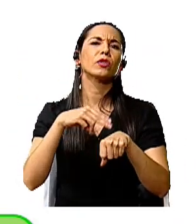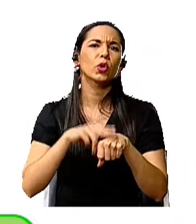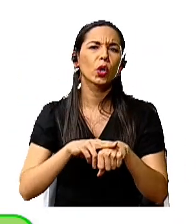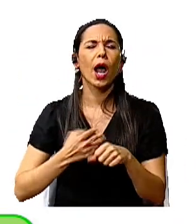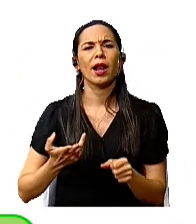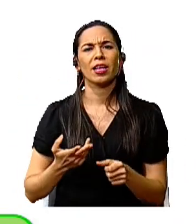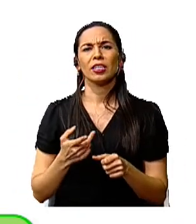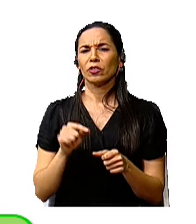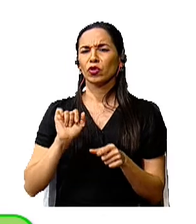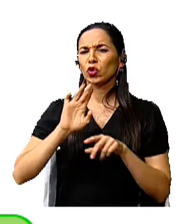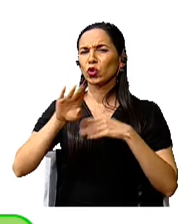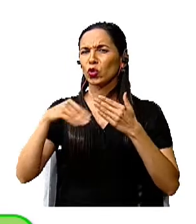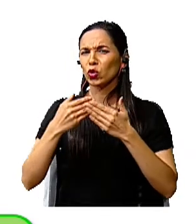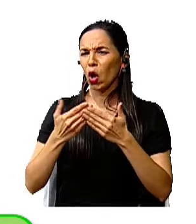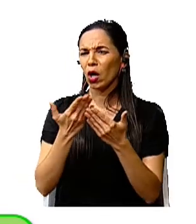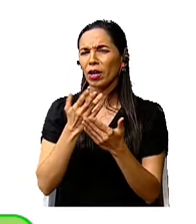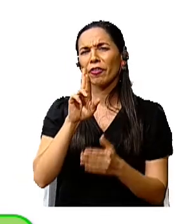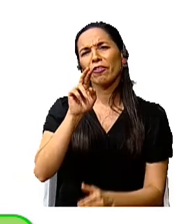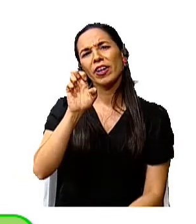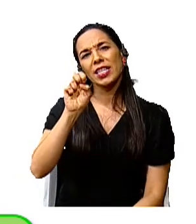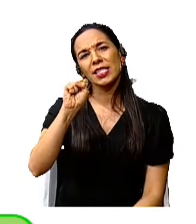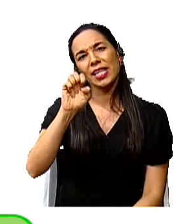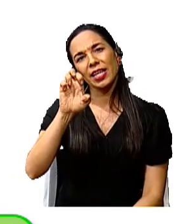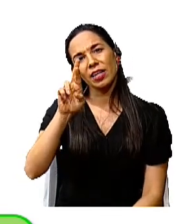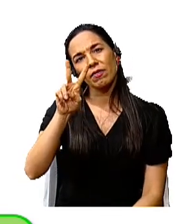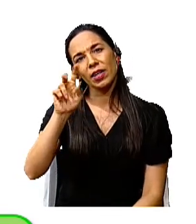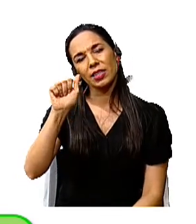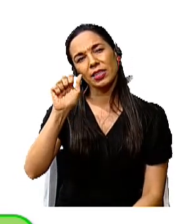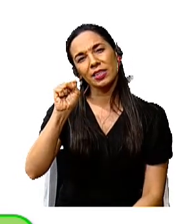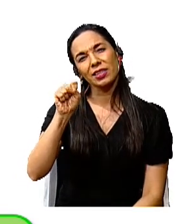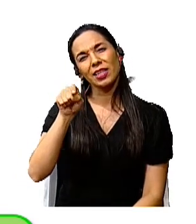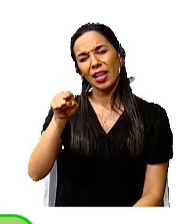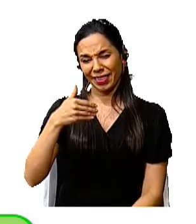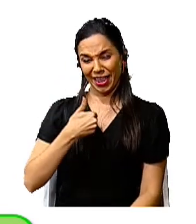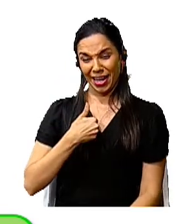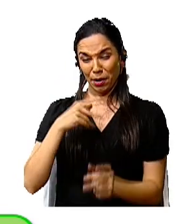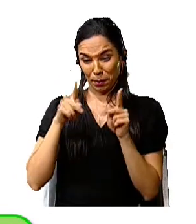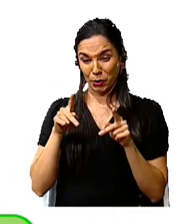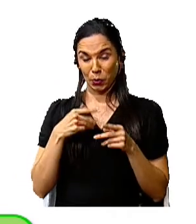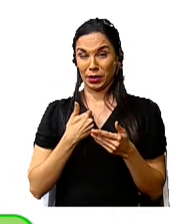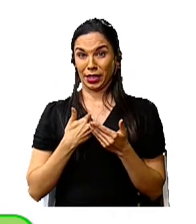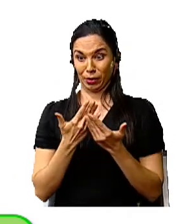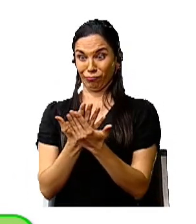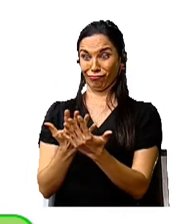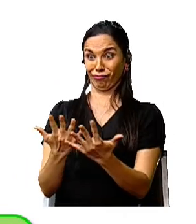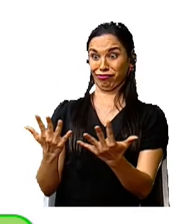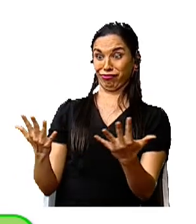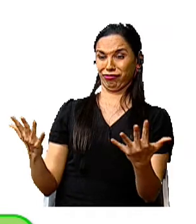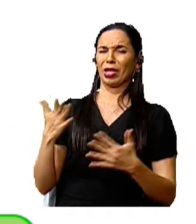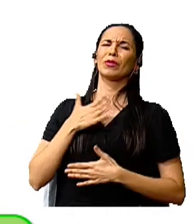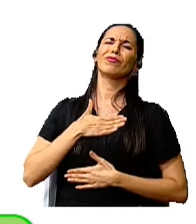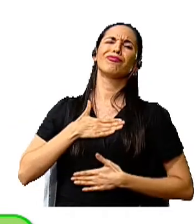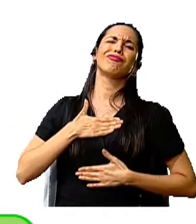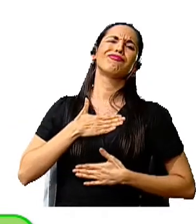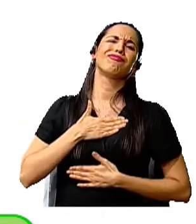reservas, todo lo que los seres humanos tenemos y que podemos disfrutar. En